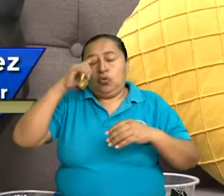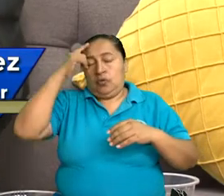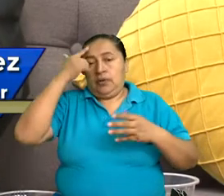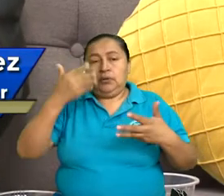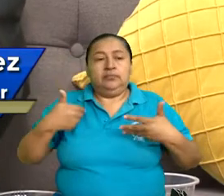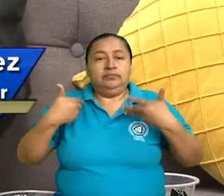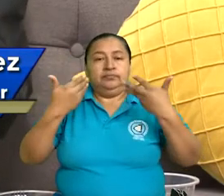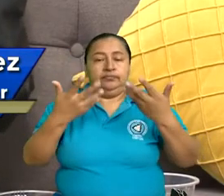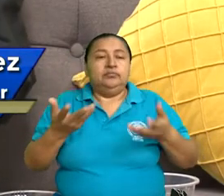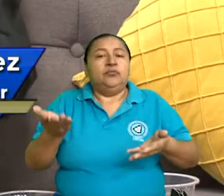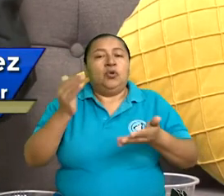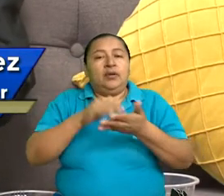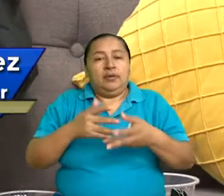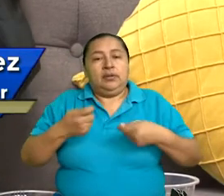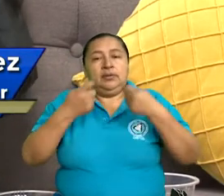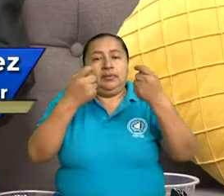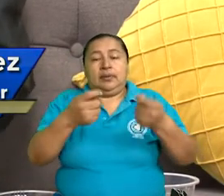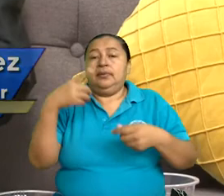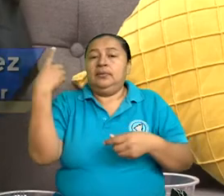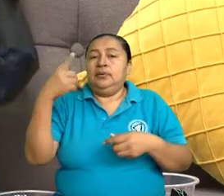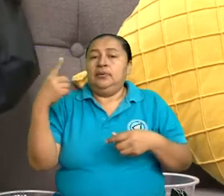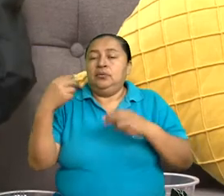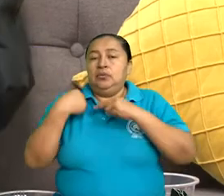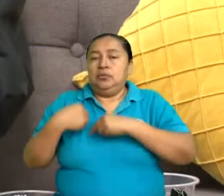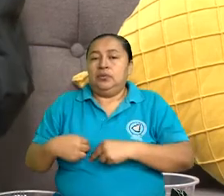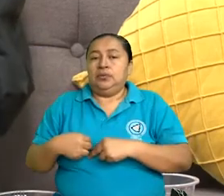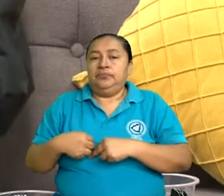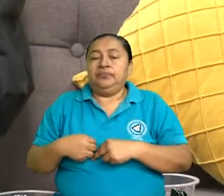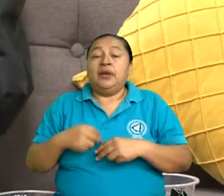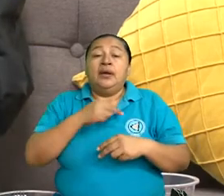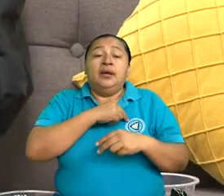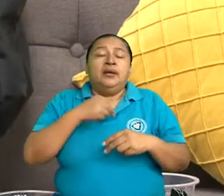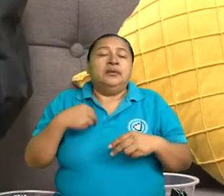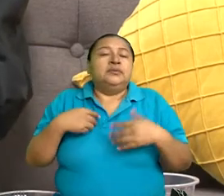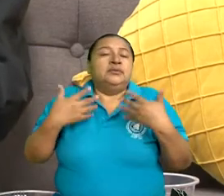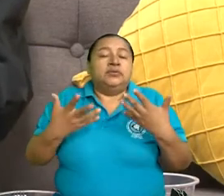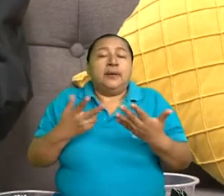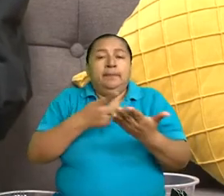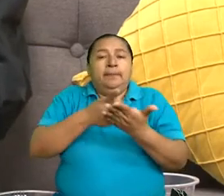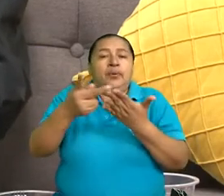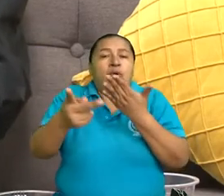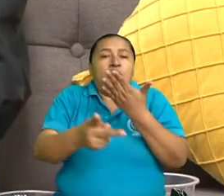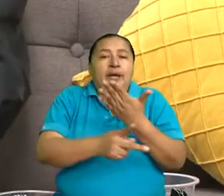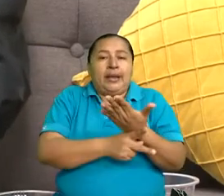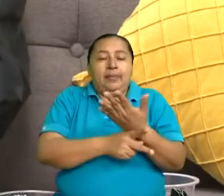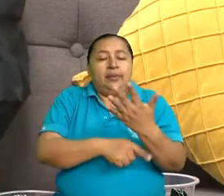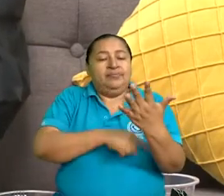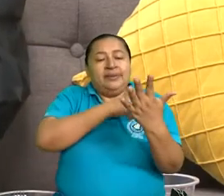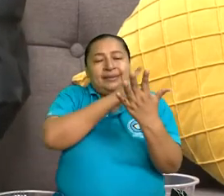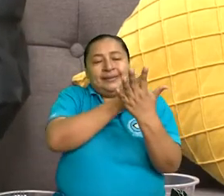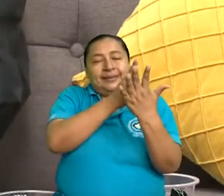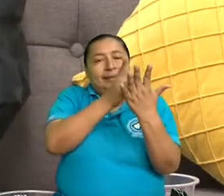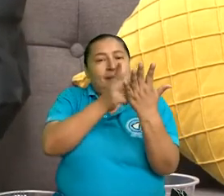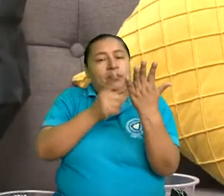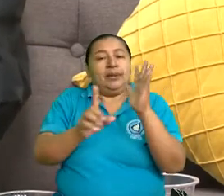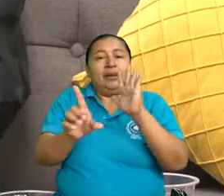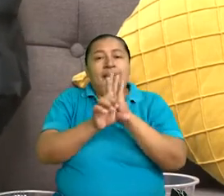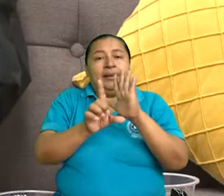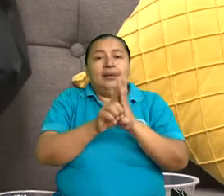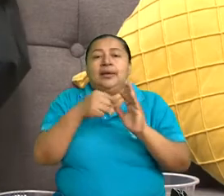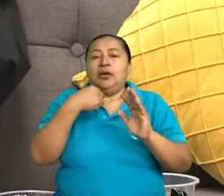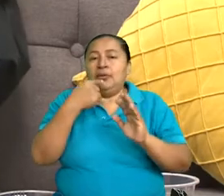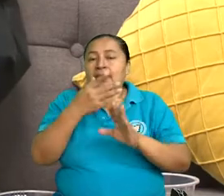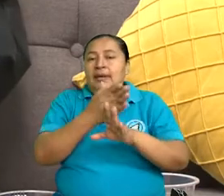derechos humanos, ha creado programas que están relacionados a todas estas leyes que voy mencionando,